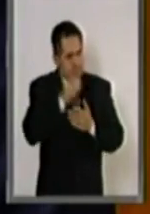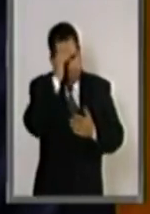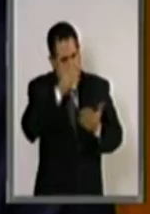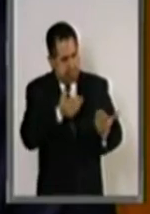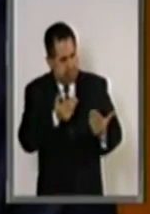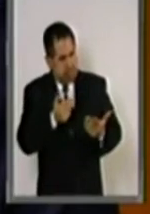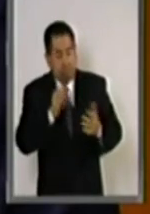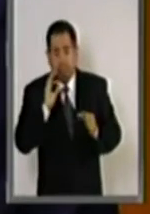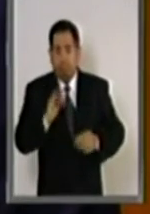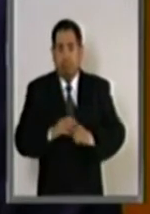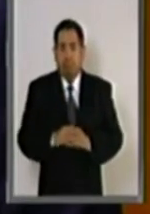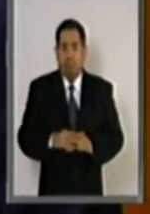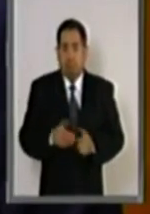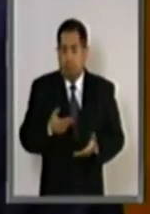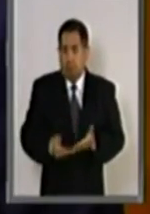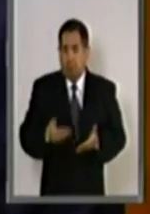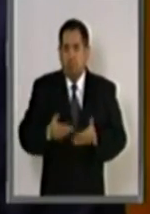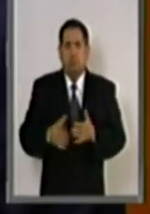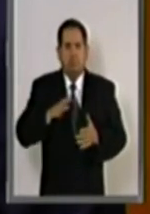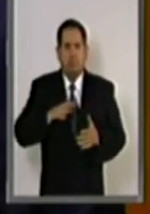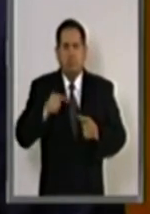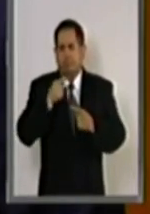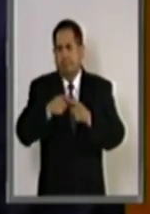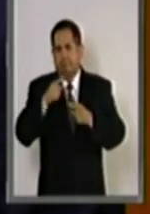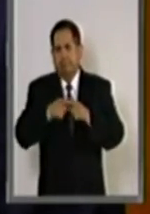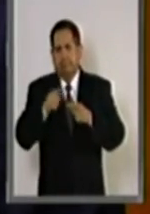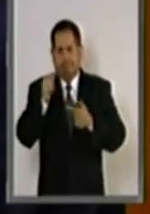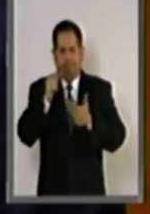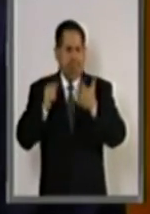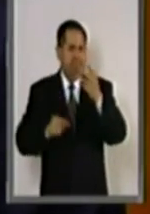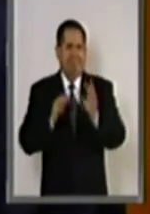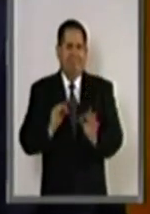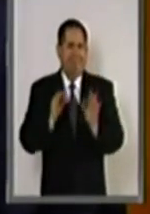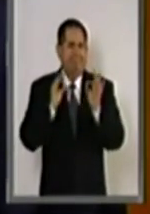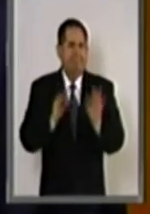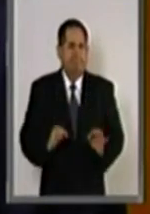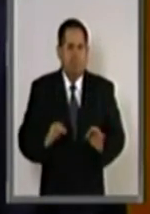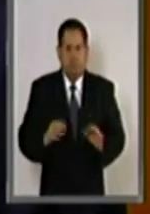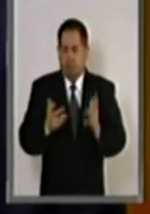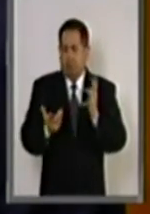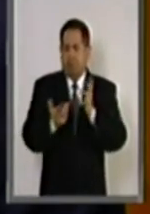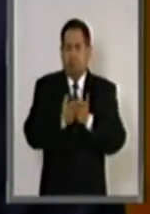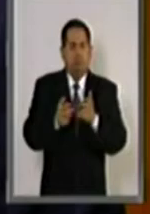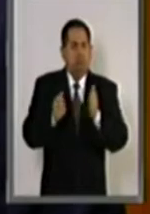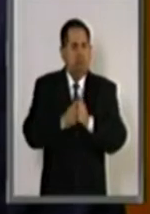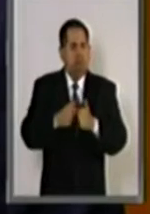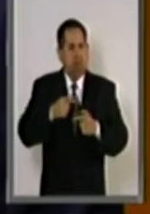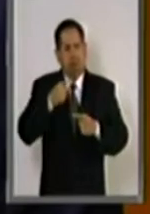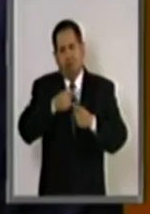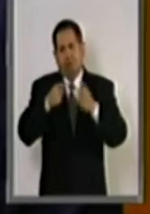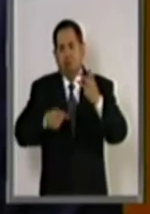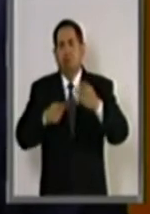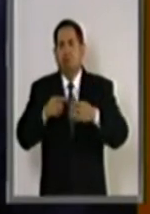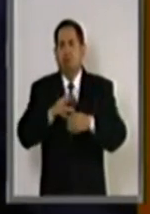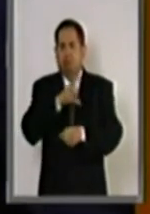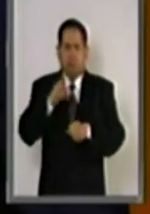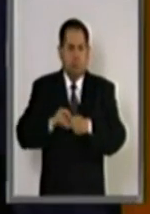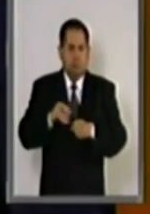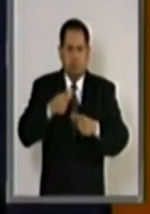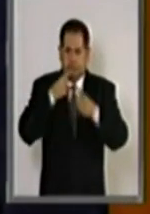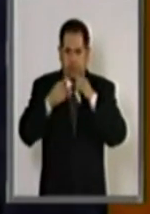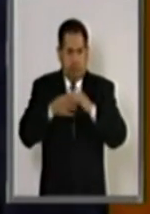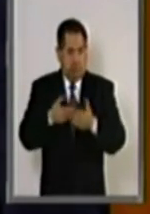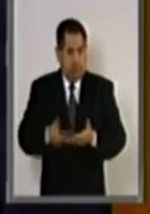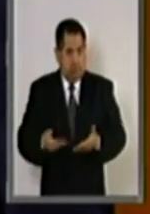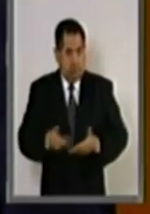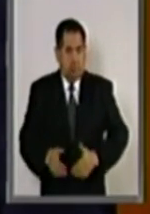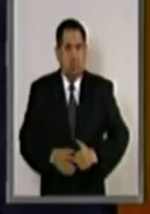es casual que hoy tengamos productos legislativos pertinentes y acordes a los retos que impone el contexto actual.